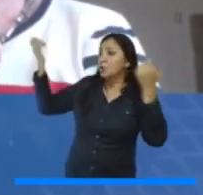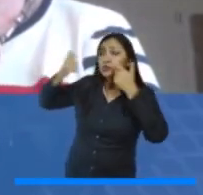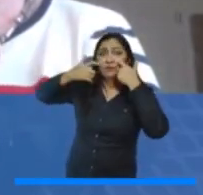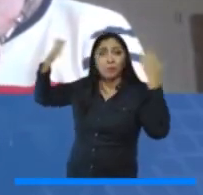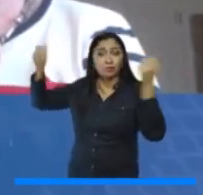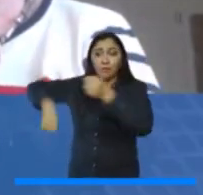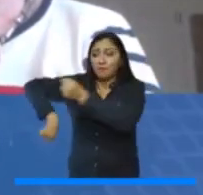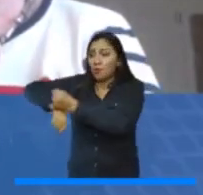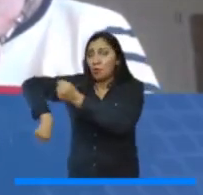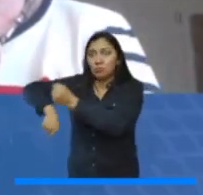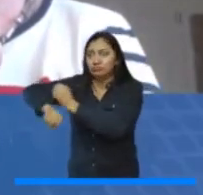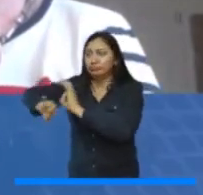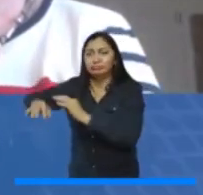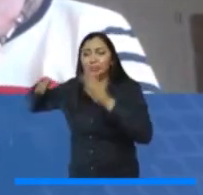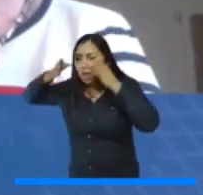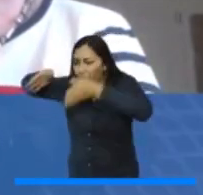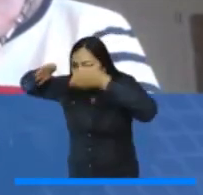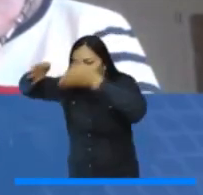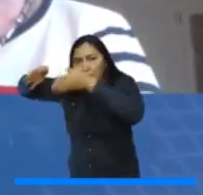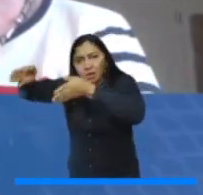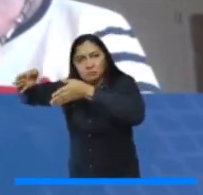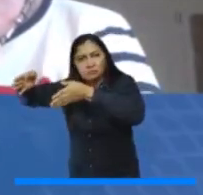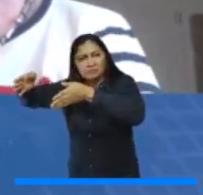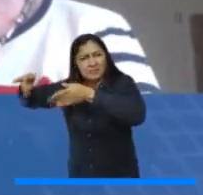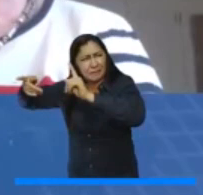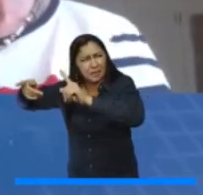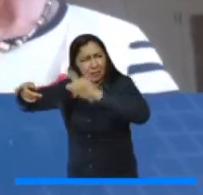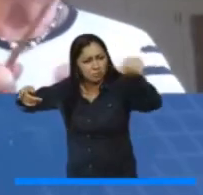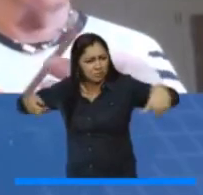universidad o una sociedad para formar un científico.